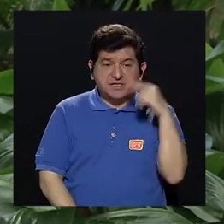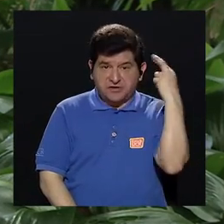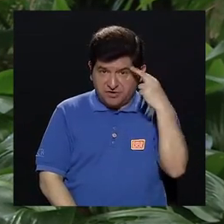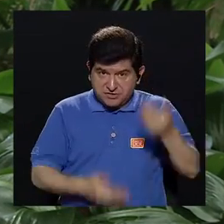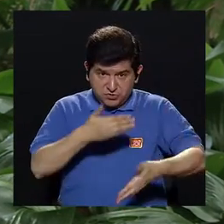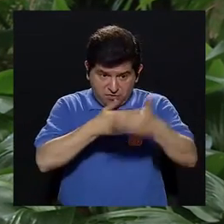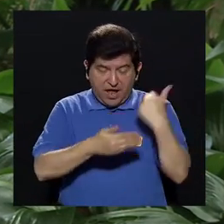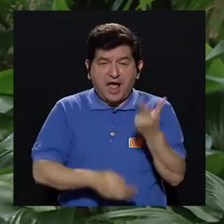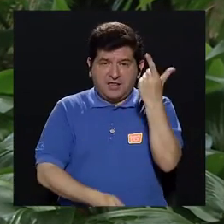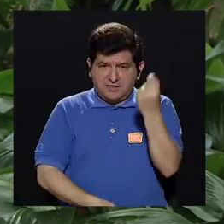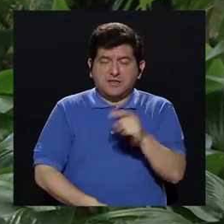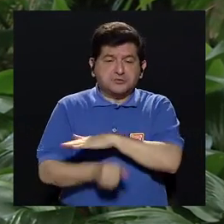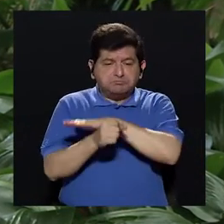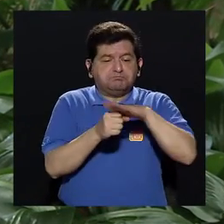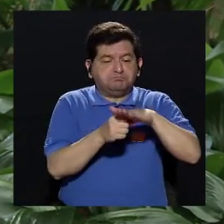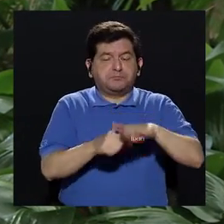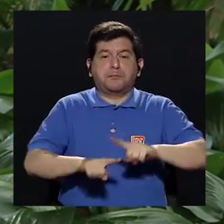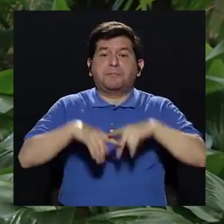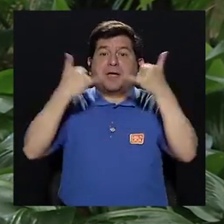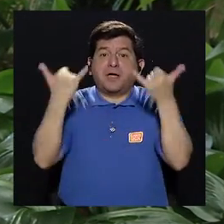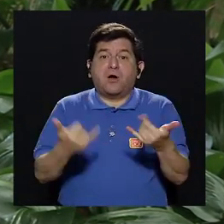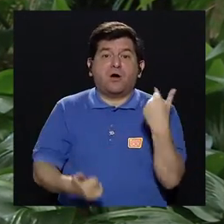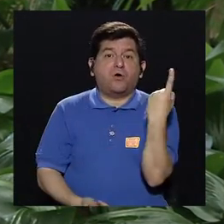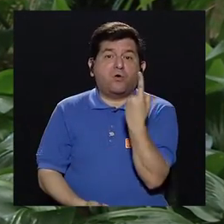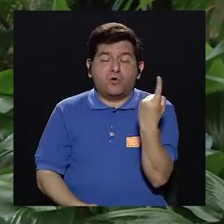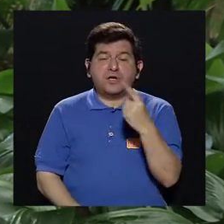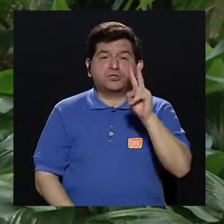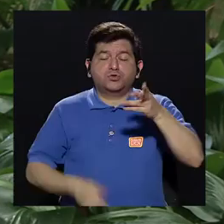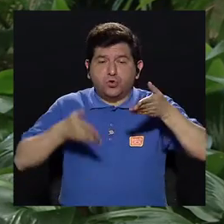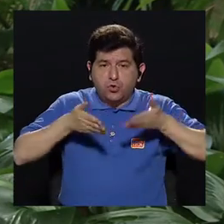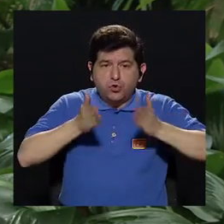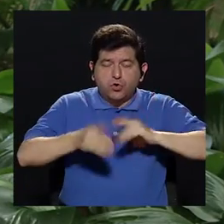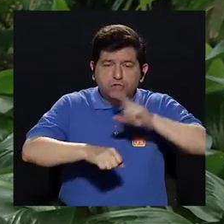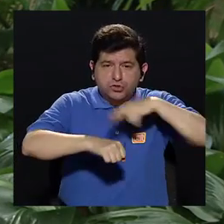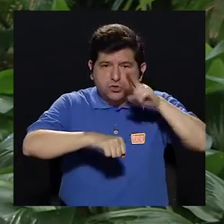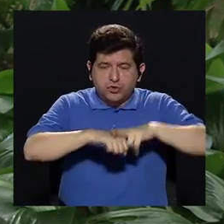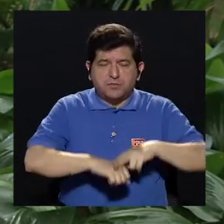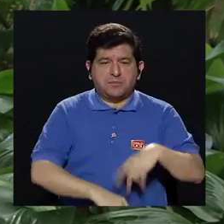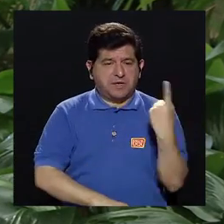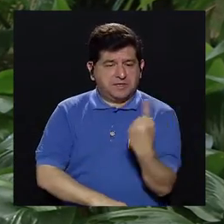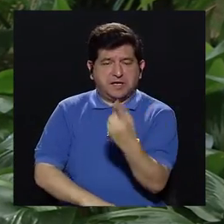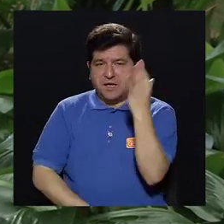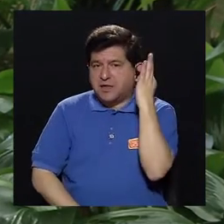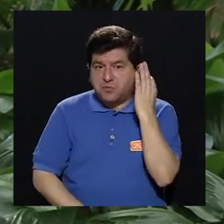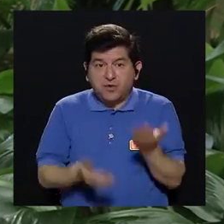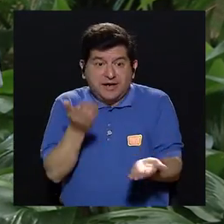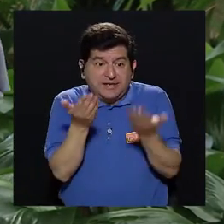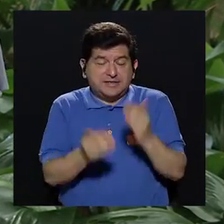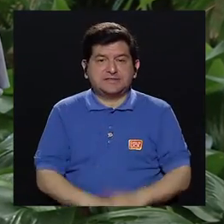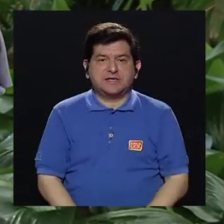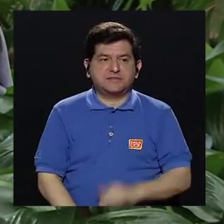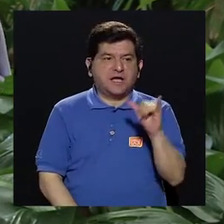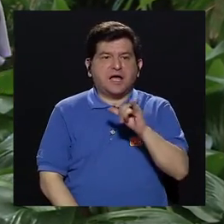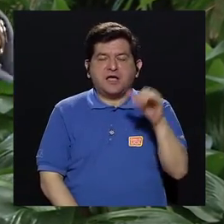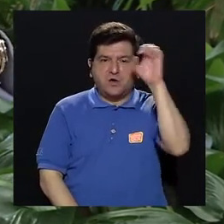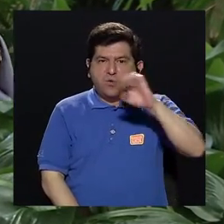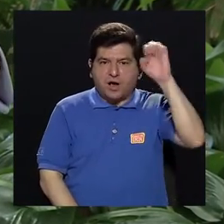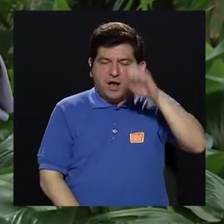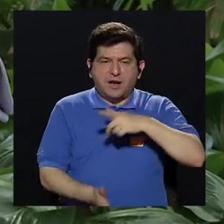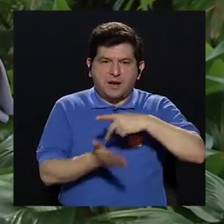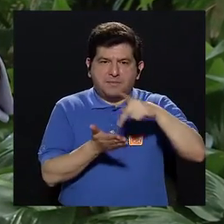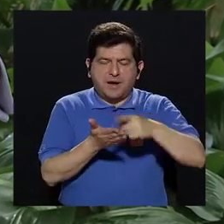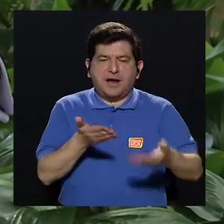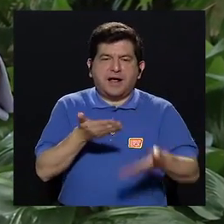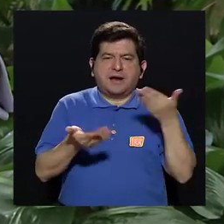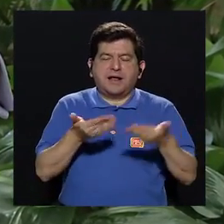alcanzaban las pensiones, pero ahora, que solo tenemos dos hijos en promedio, hay que pagar como en los países europeos, hay que